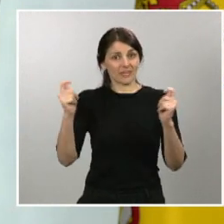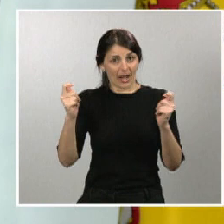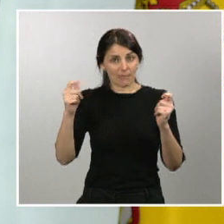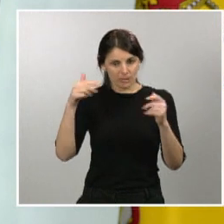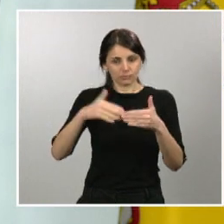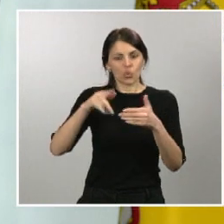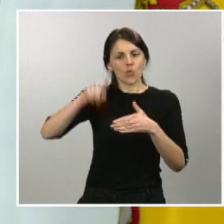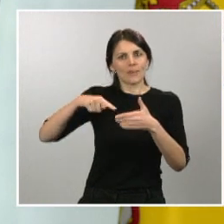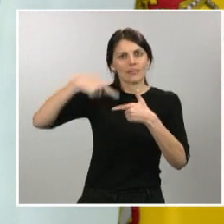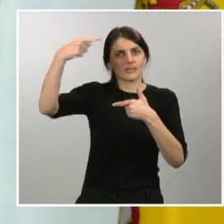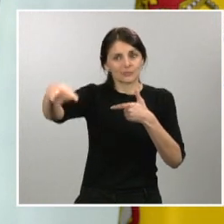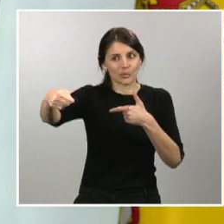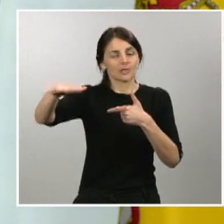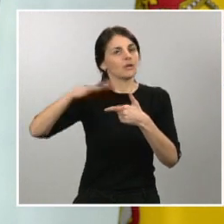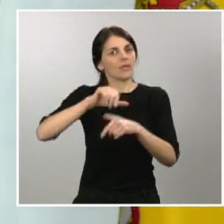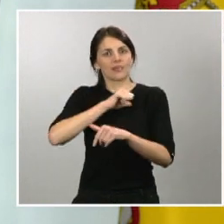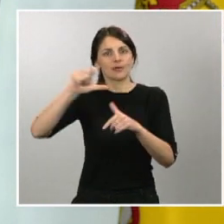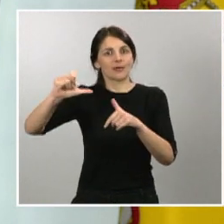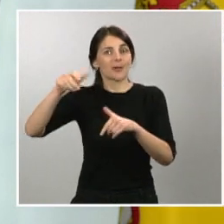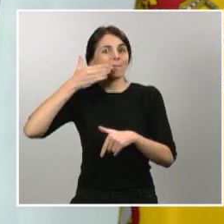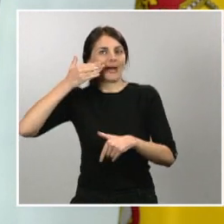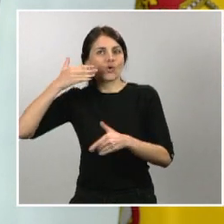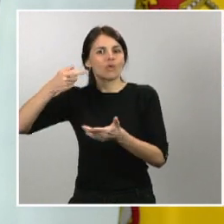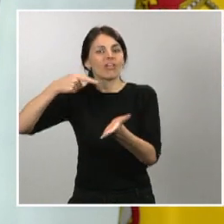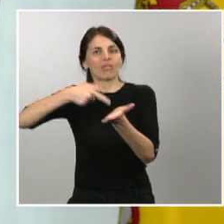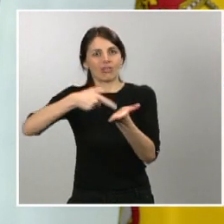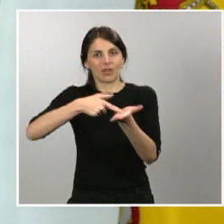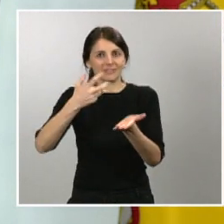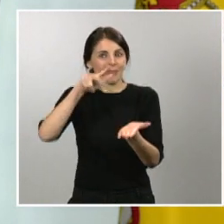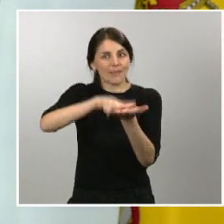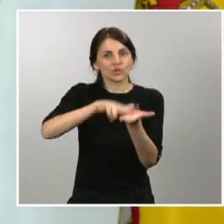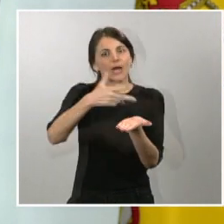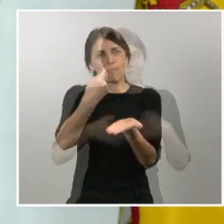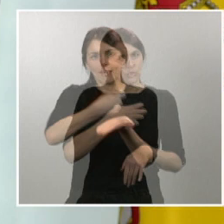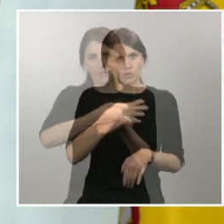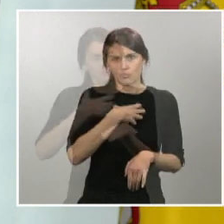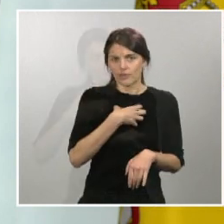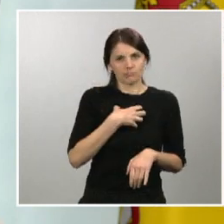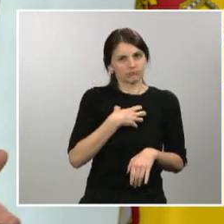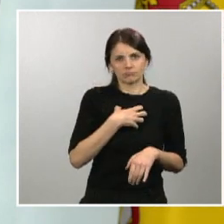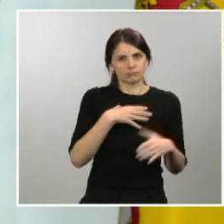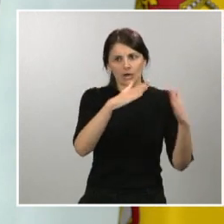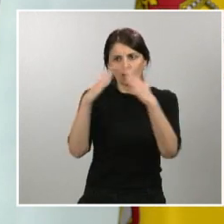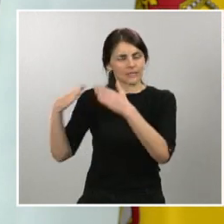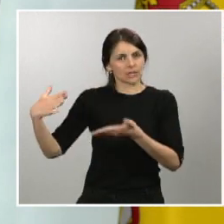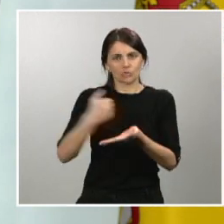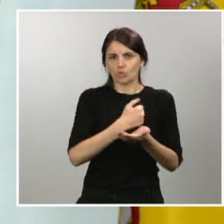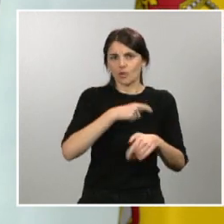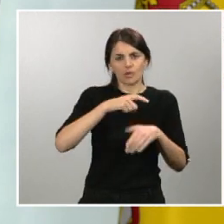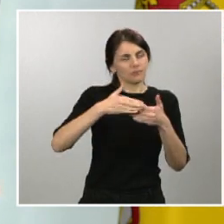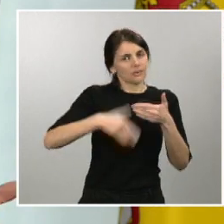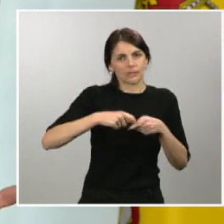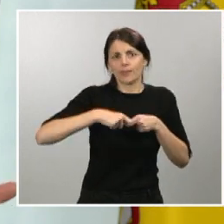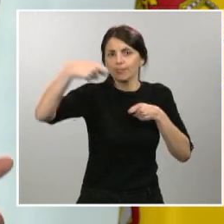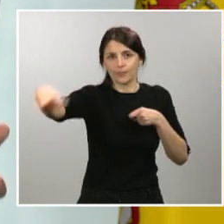exigirles el pago de la cuota hipotecaria ni ninguno de los conceptos que la integran, tampoco los intereses. La semana pasada habíamos aprobado un